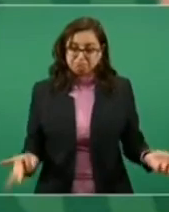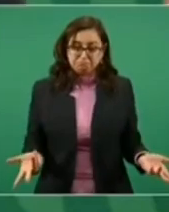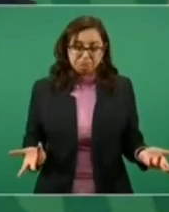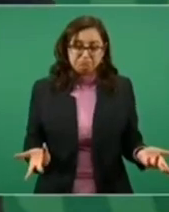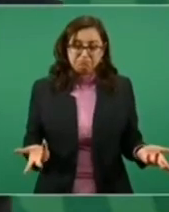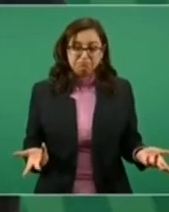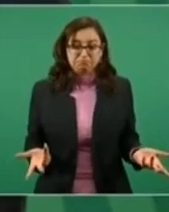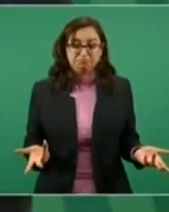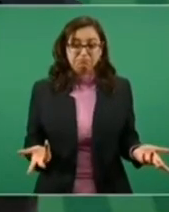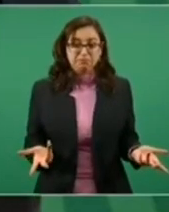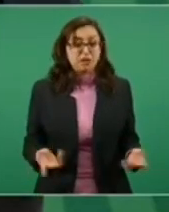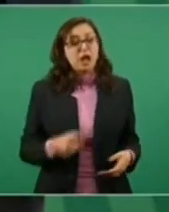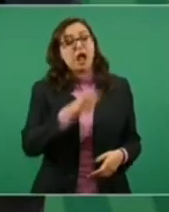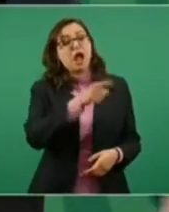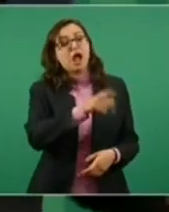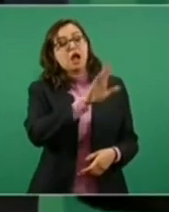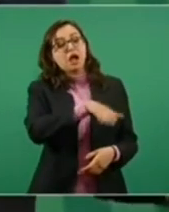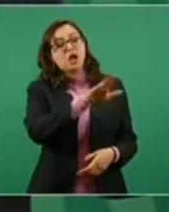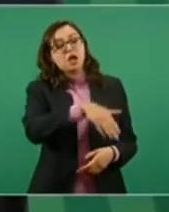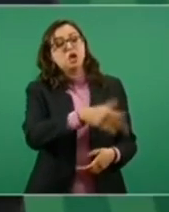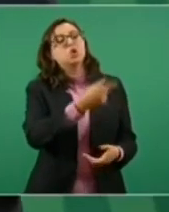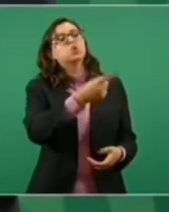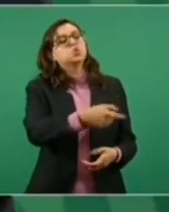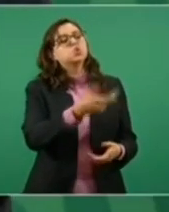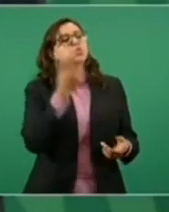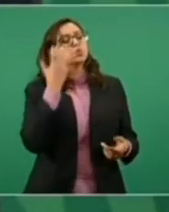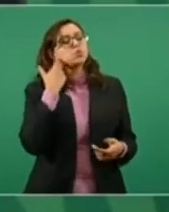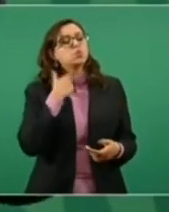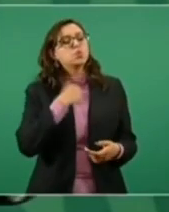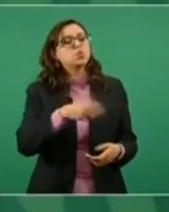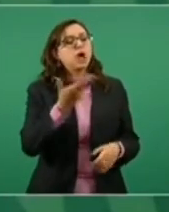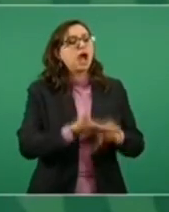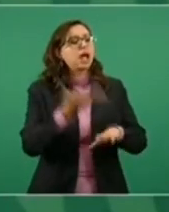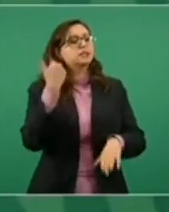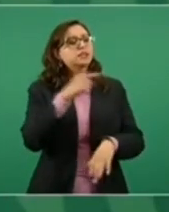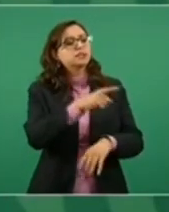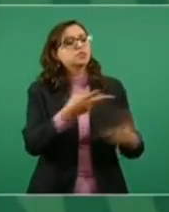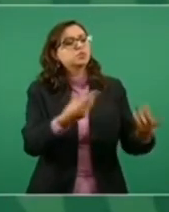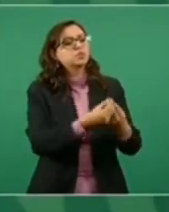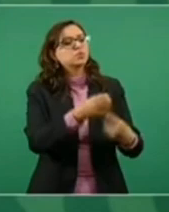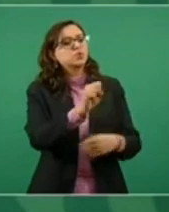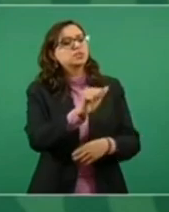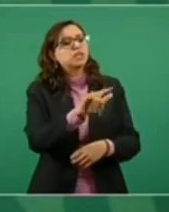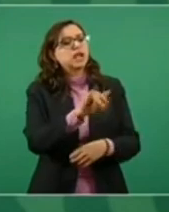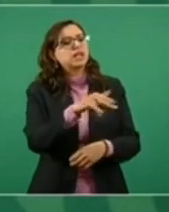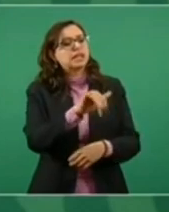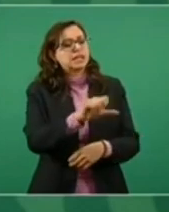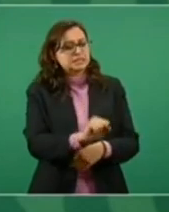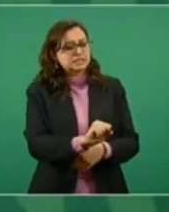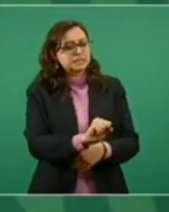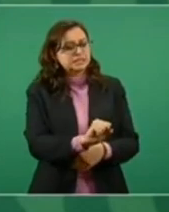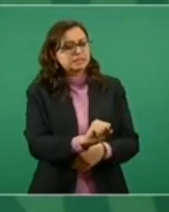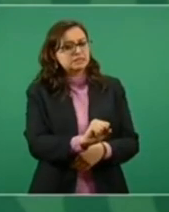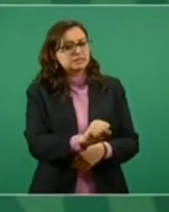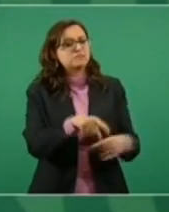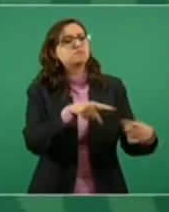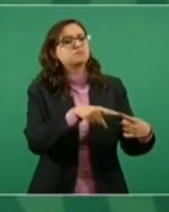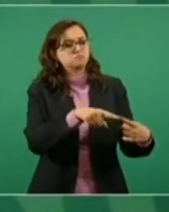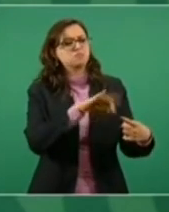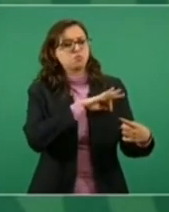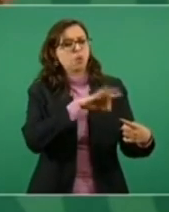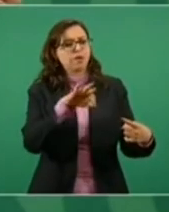decirle a Juan Collado, a ver, tu relación con Salinas y